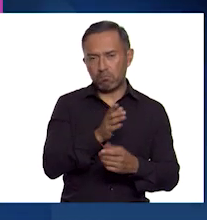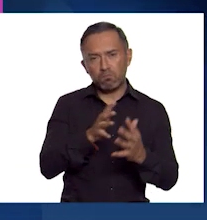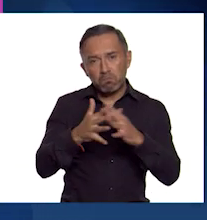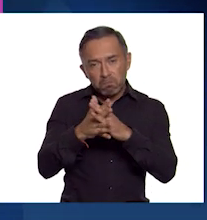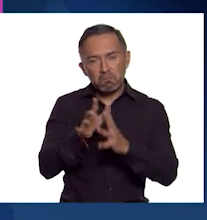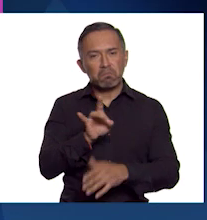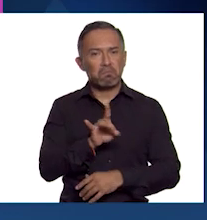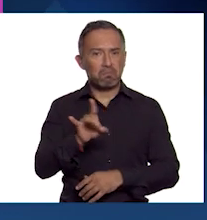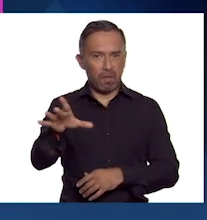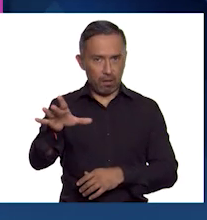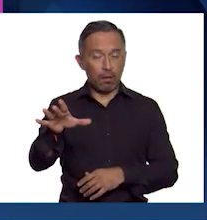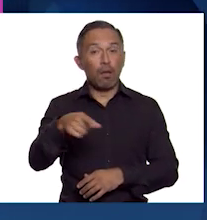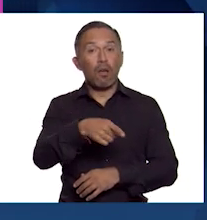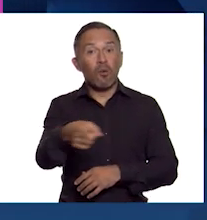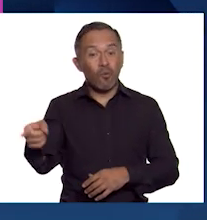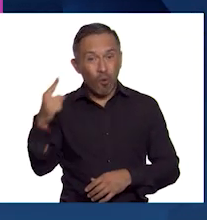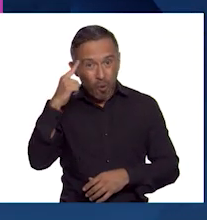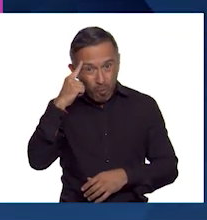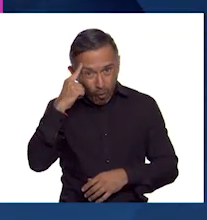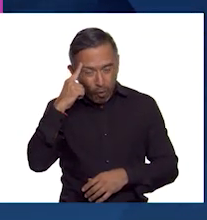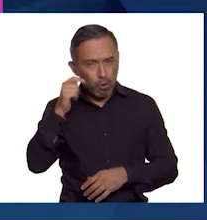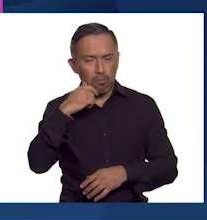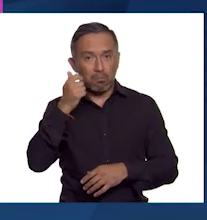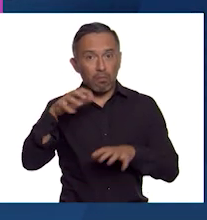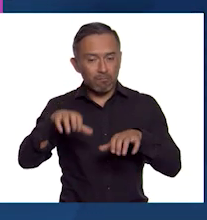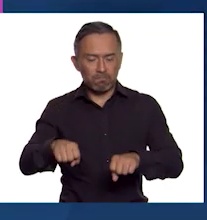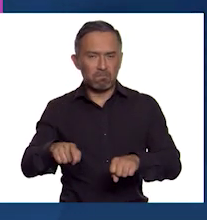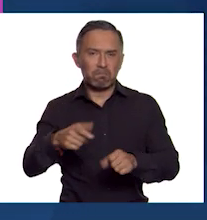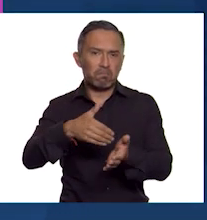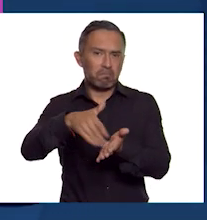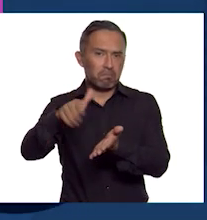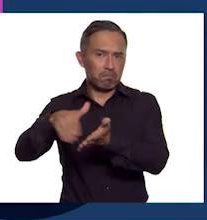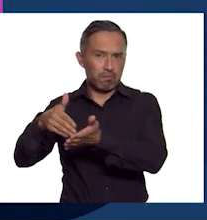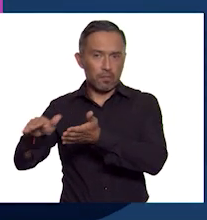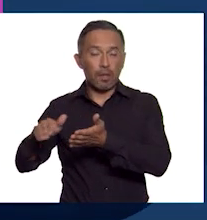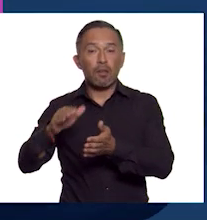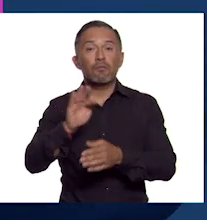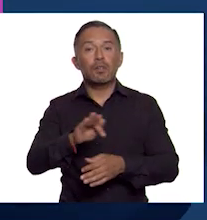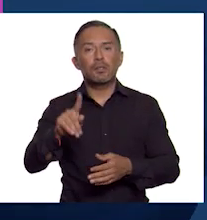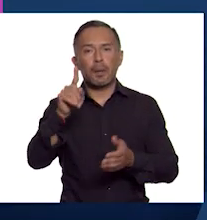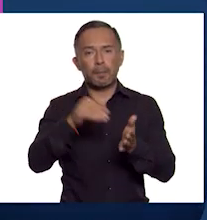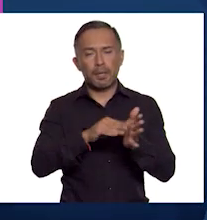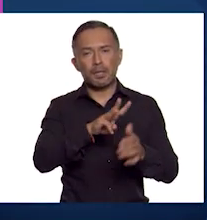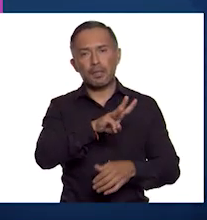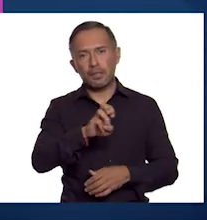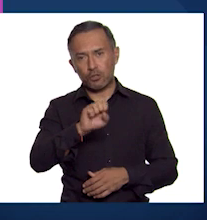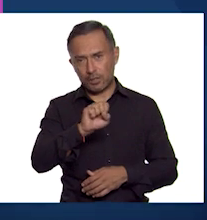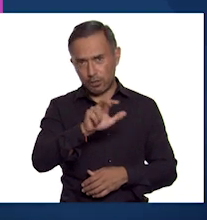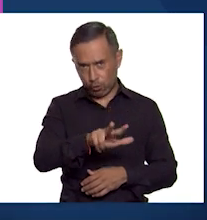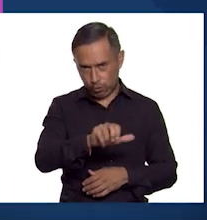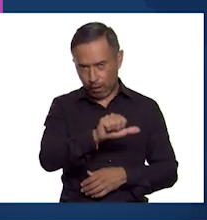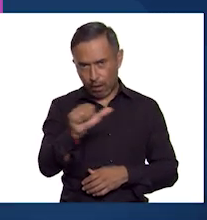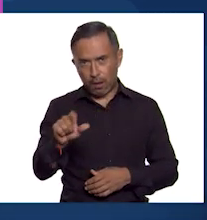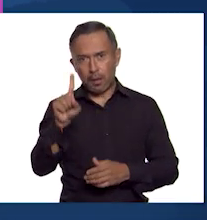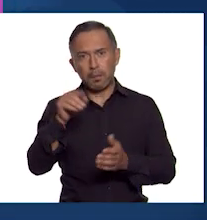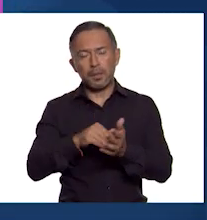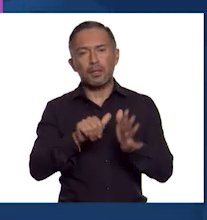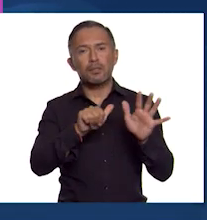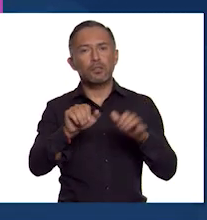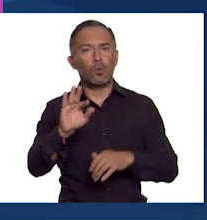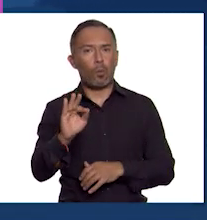lograron expulsar a los mongoles y gobernar del 1368 al 1644.